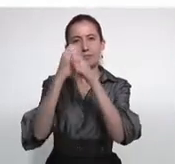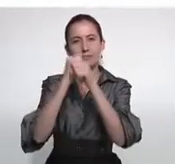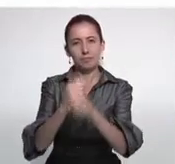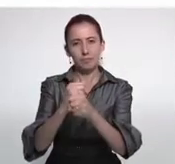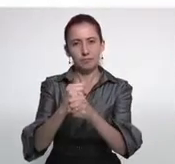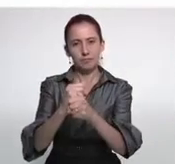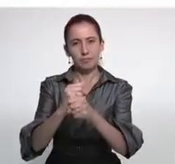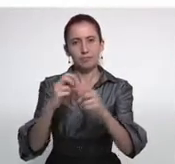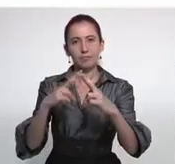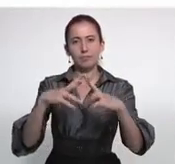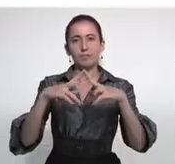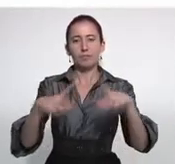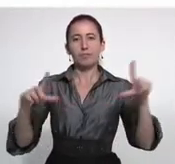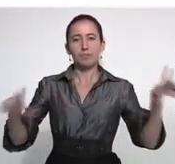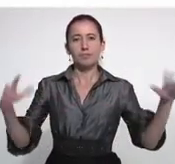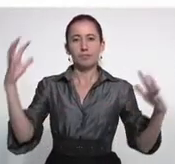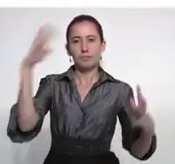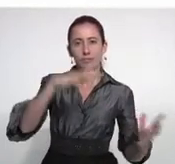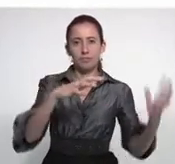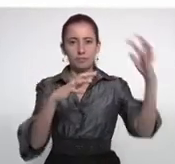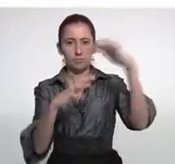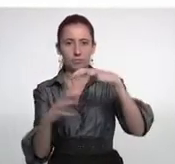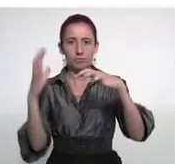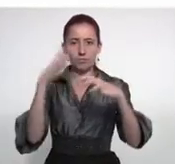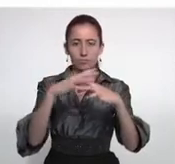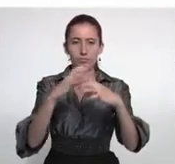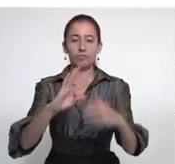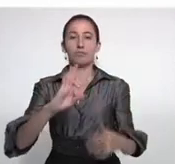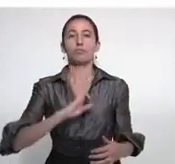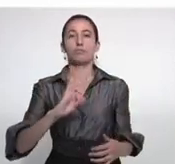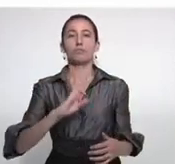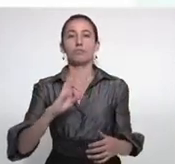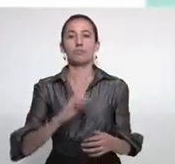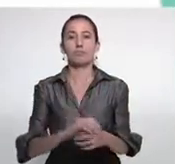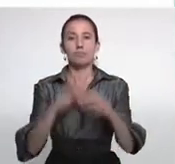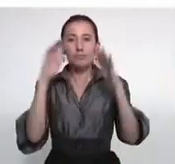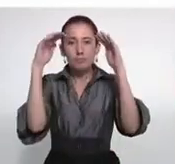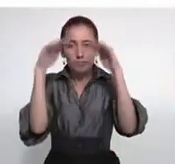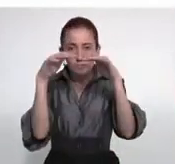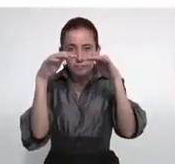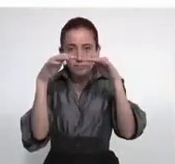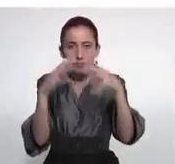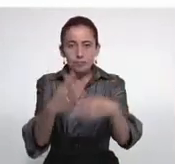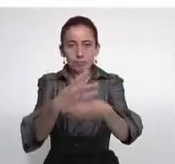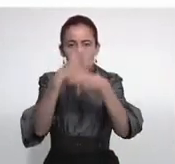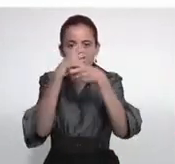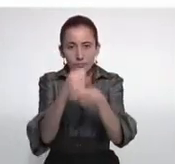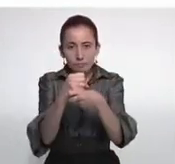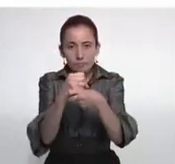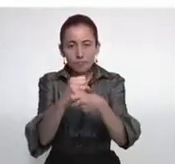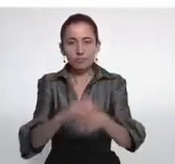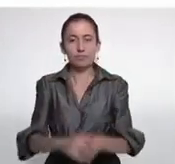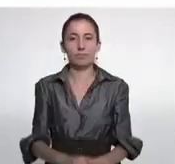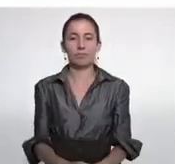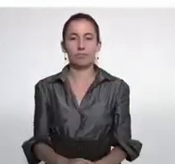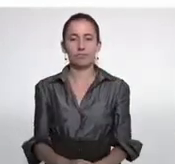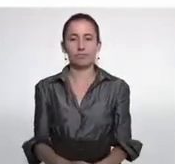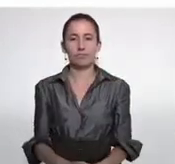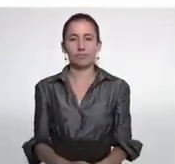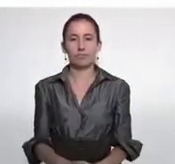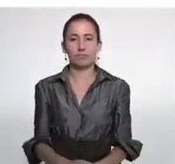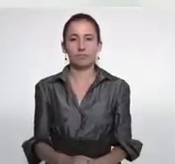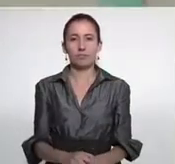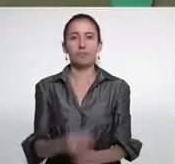libres de caídas de objetos que representen peligro con la técnica que se debe emplear. Agáchate, cúbrete y agárrate.